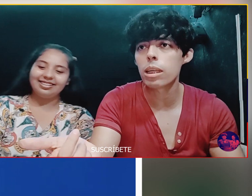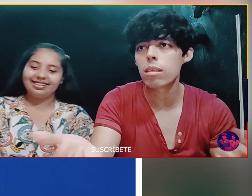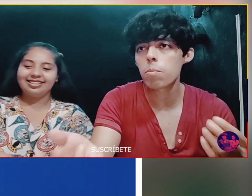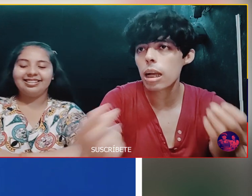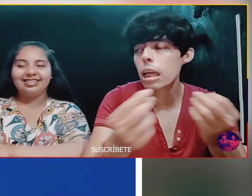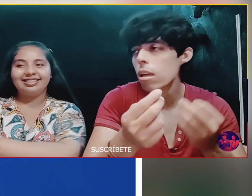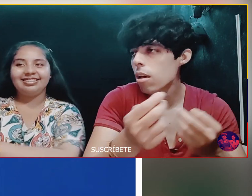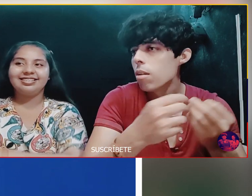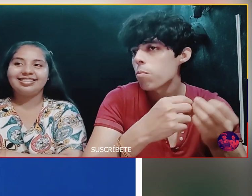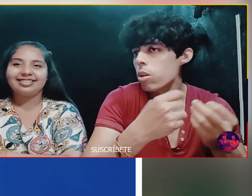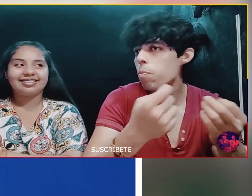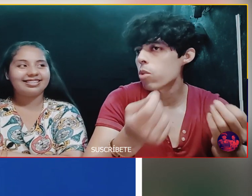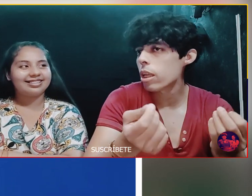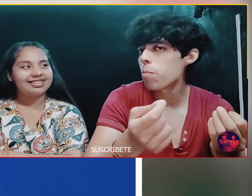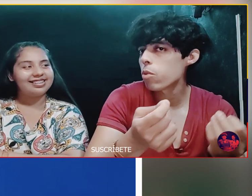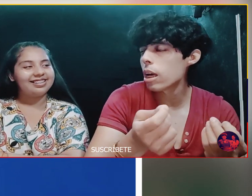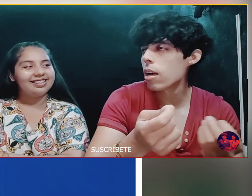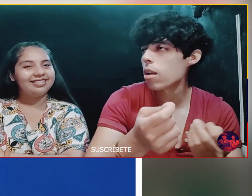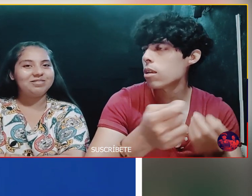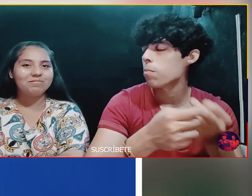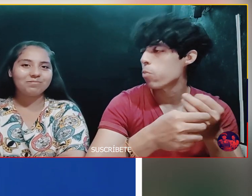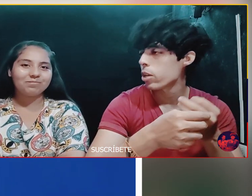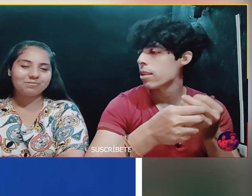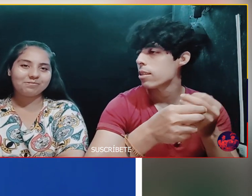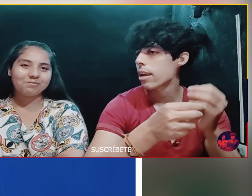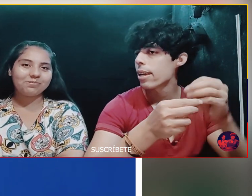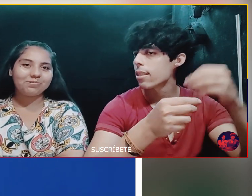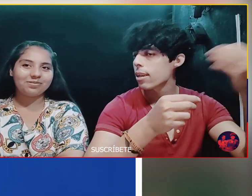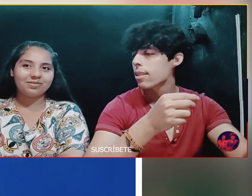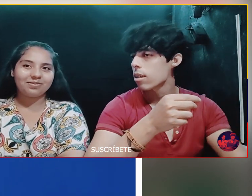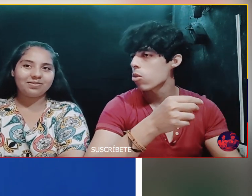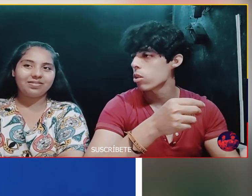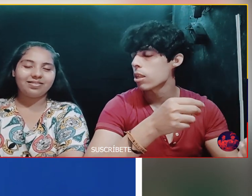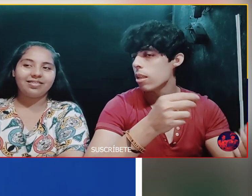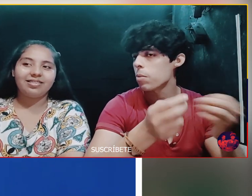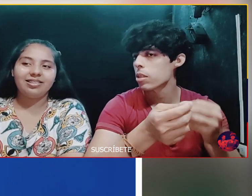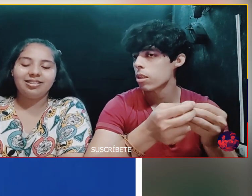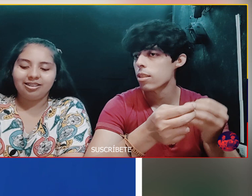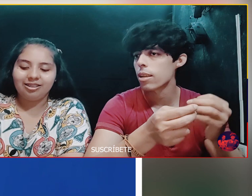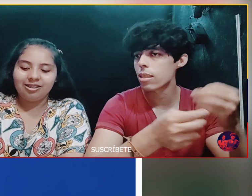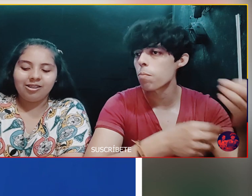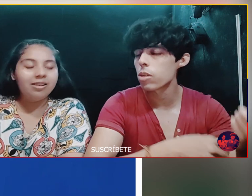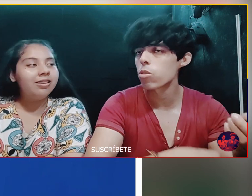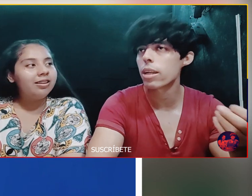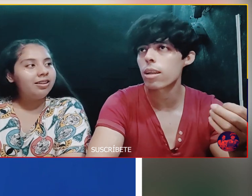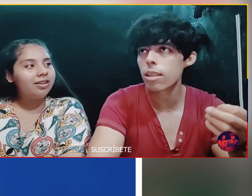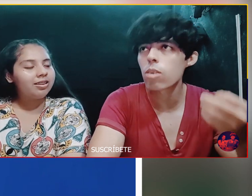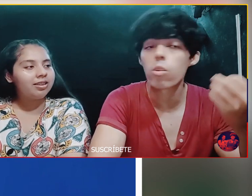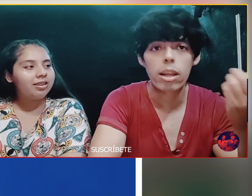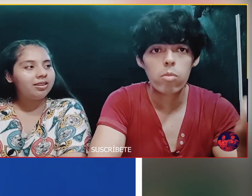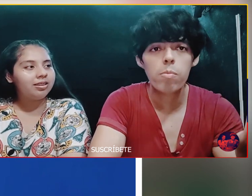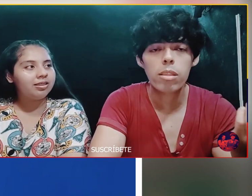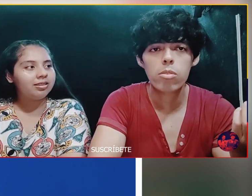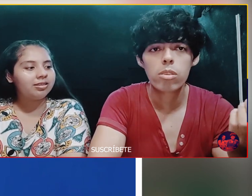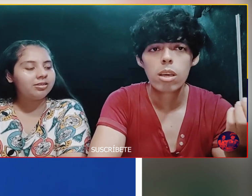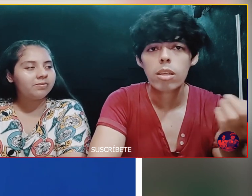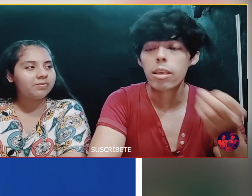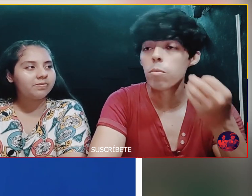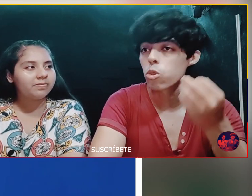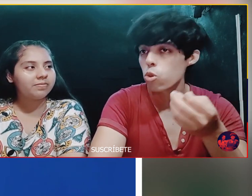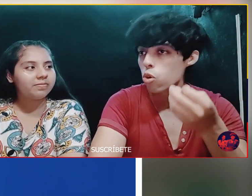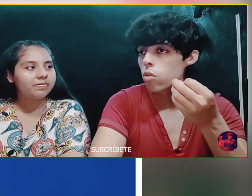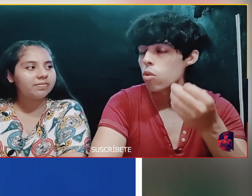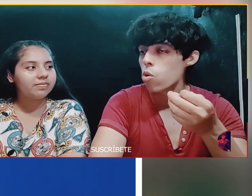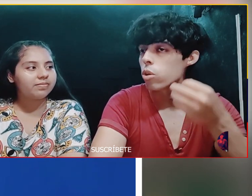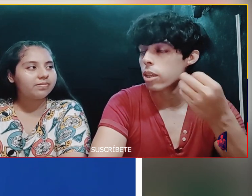lógico En lo que va a decir Para que Pueda Pueda decir La gente que está en contra Del presidente Esta persona en realidad Con argumentos